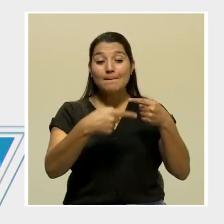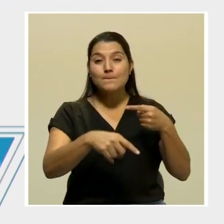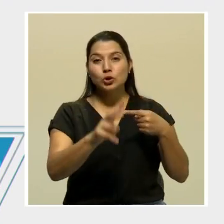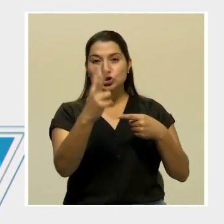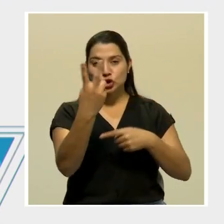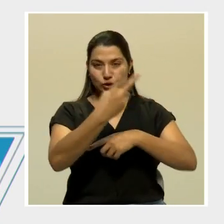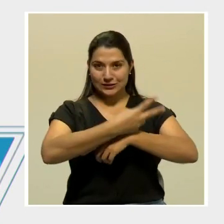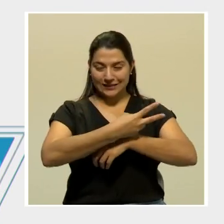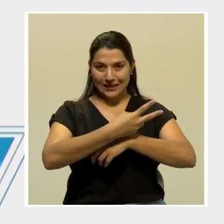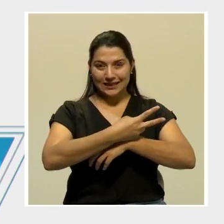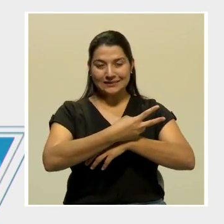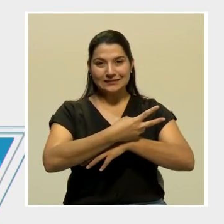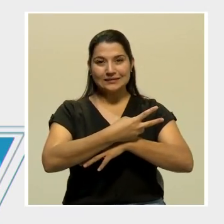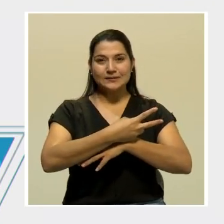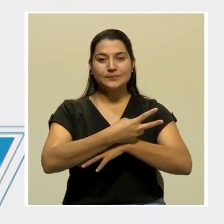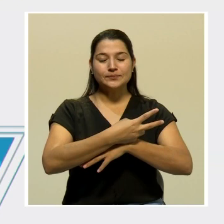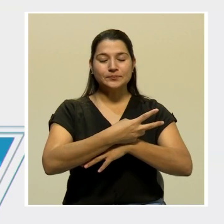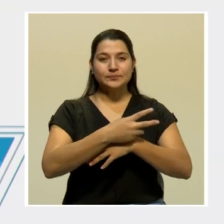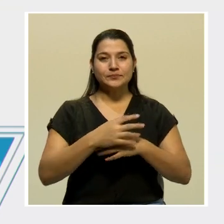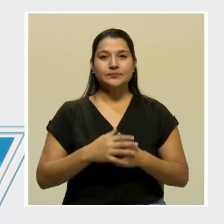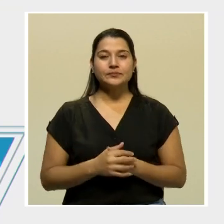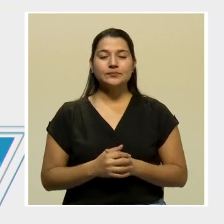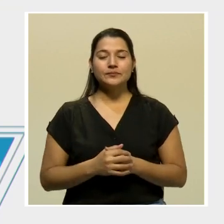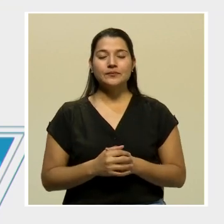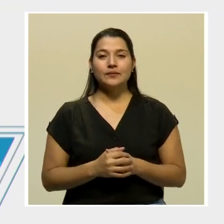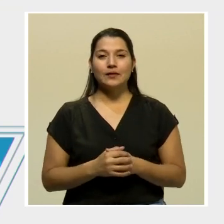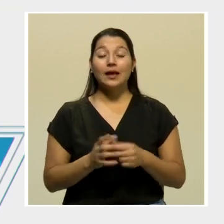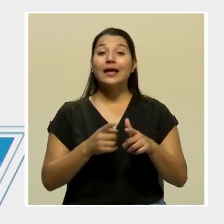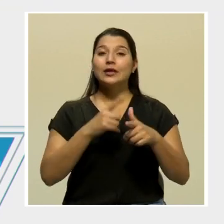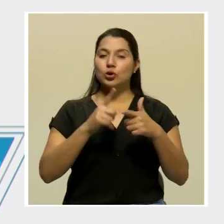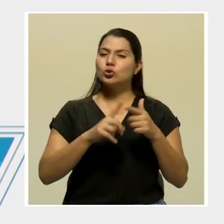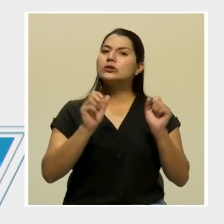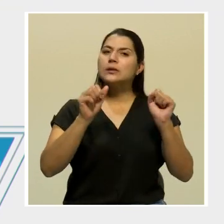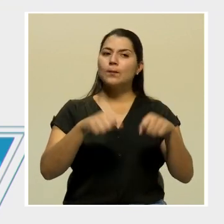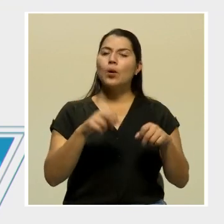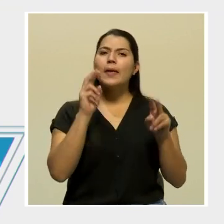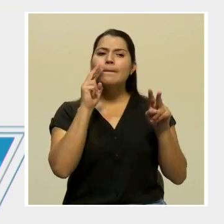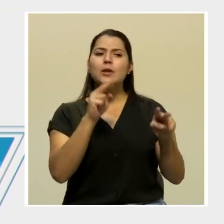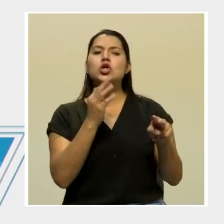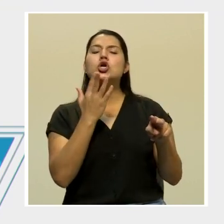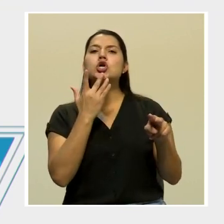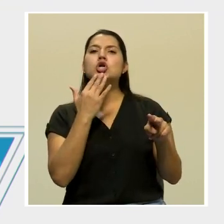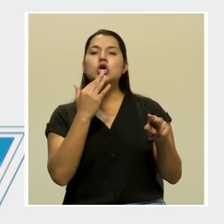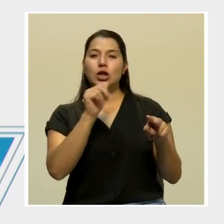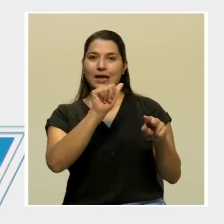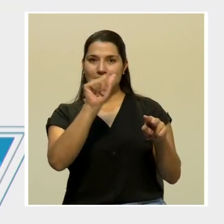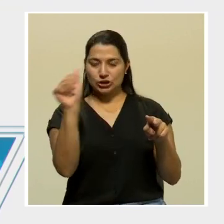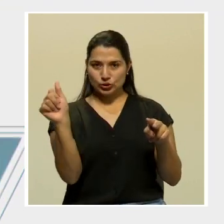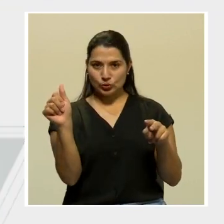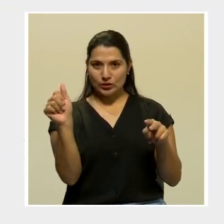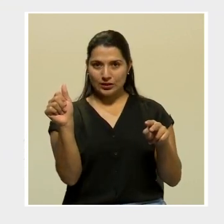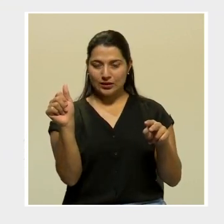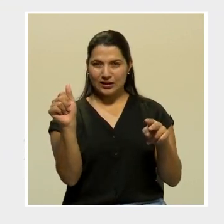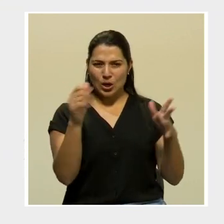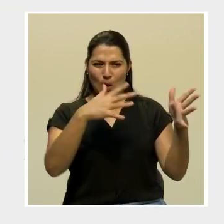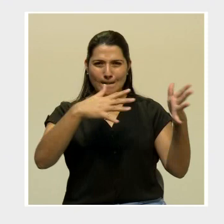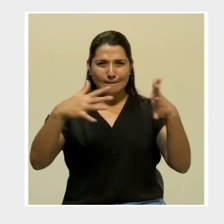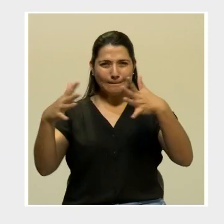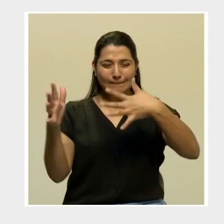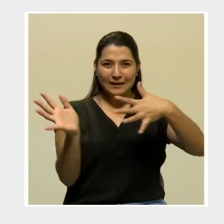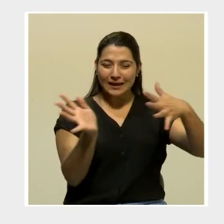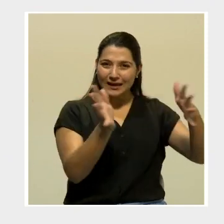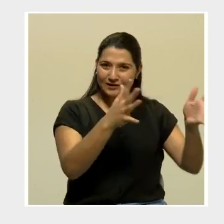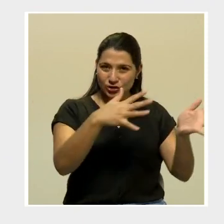los modelos numéricos de predicción del tiempo del planeta. Entonces se puede observar en colores azules los vientos que van hacia el